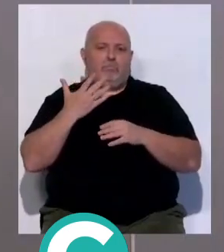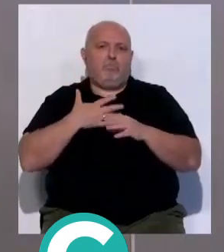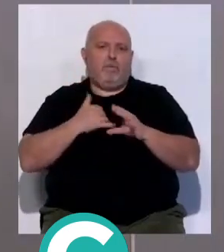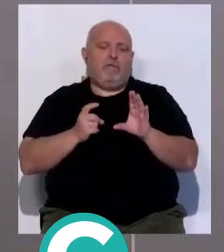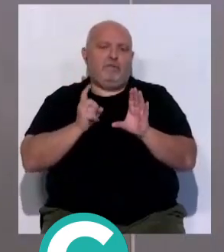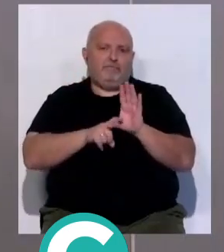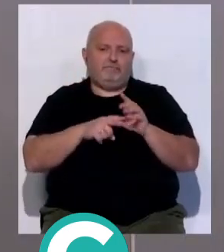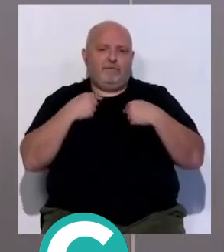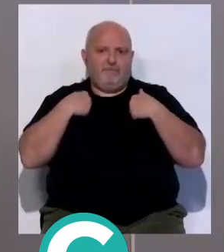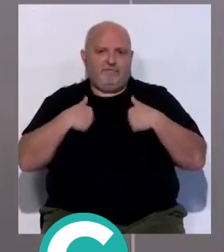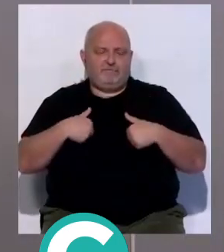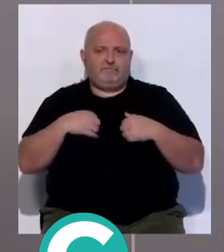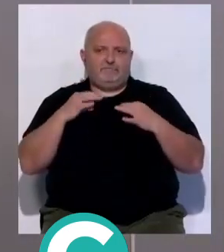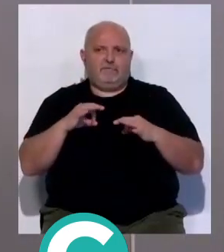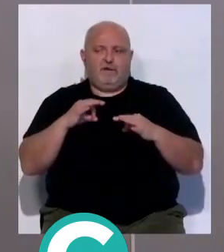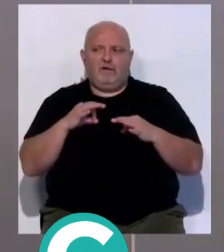físicas,